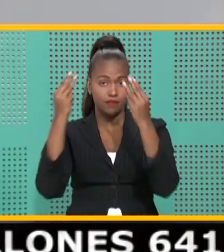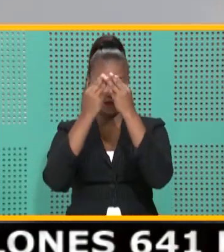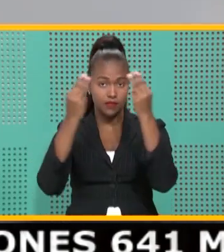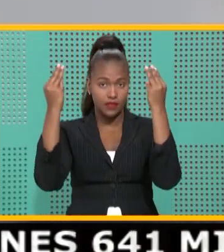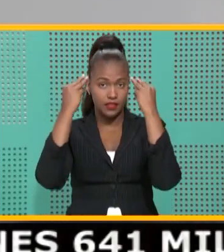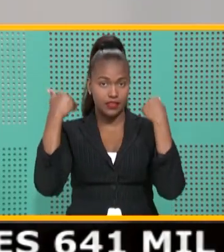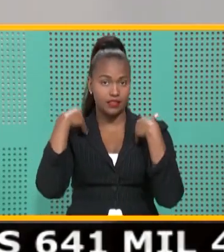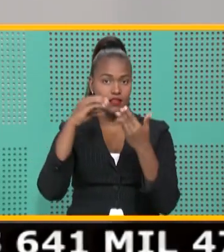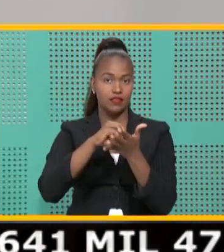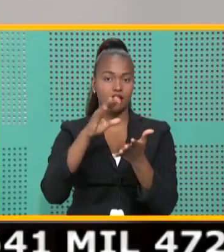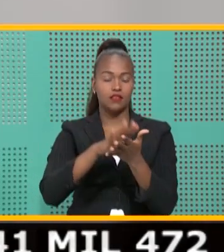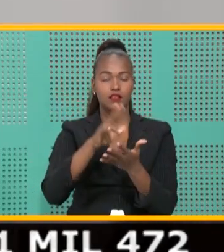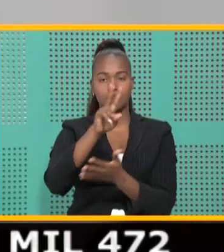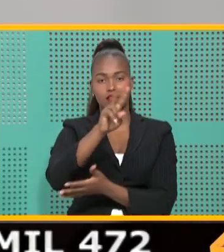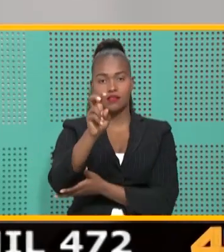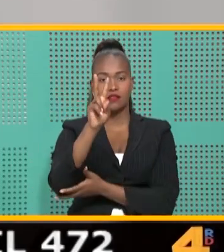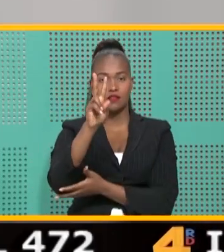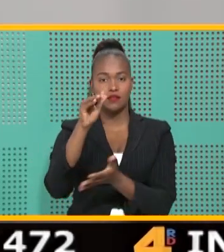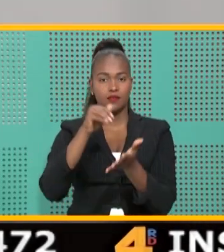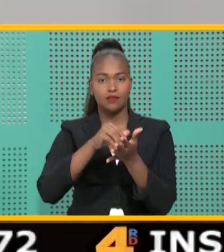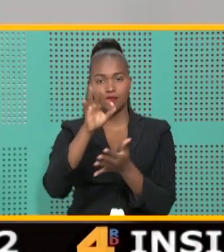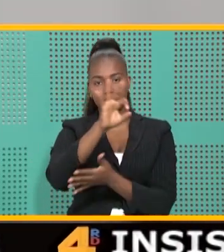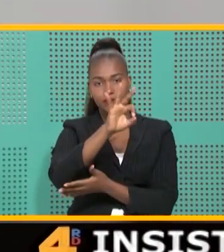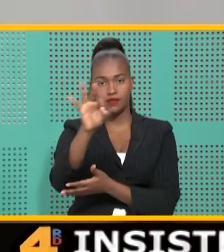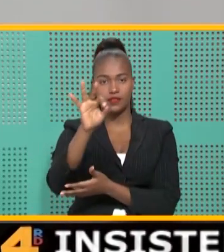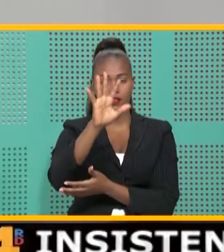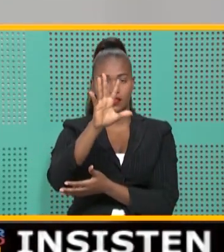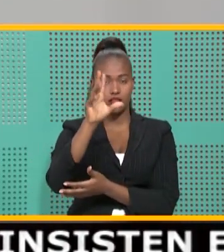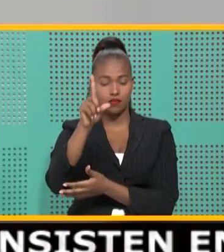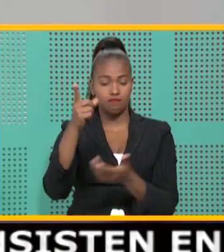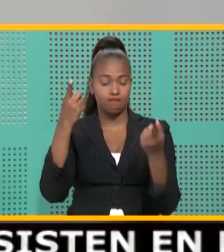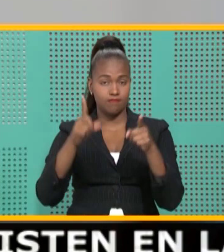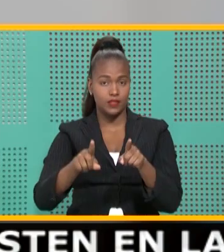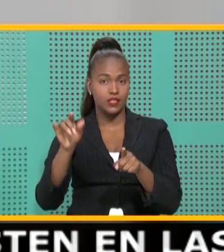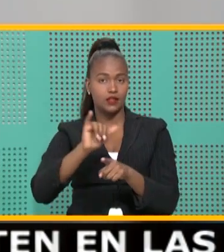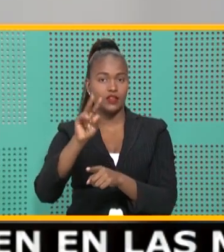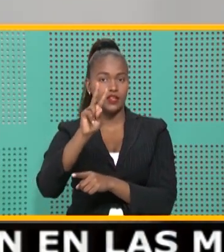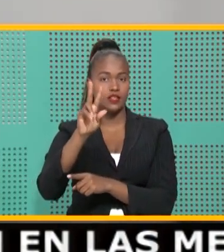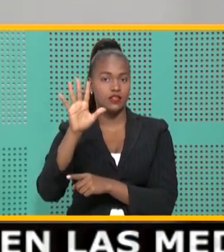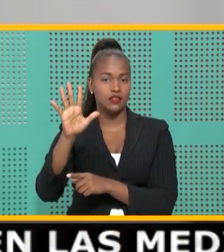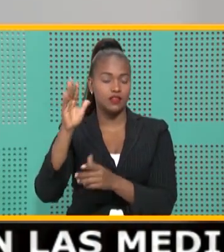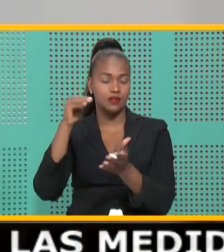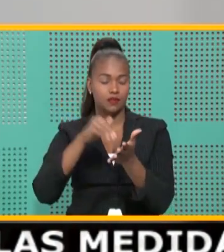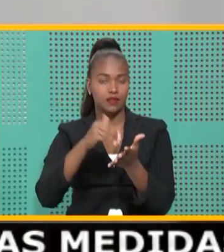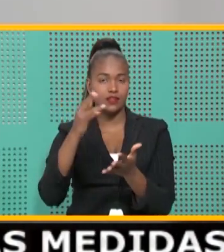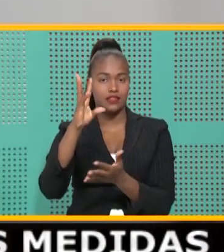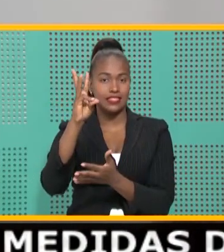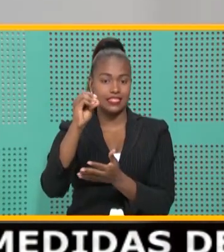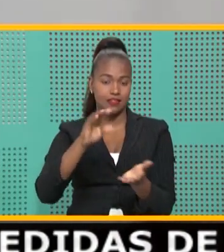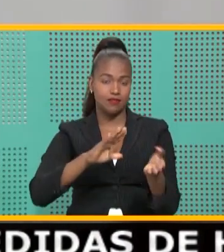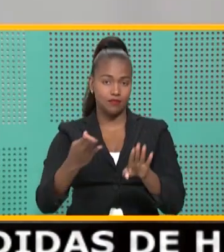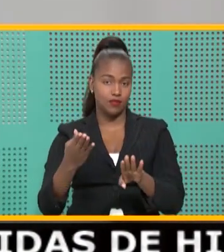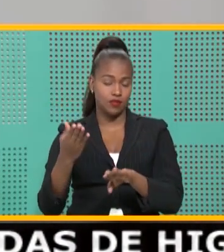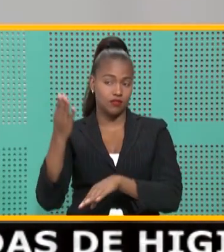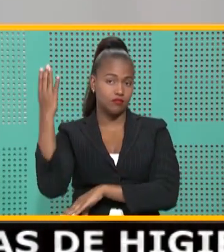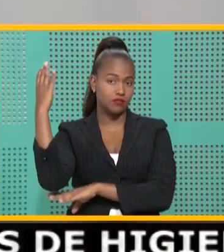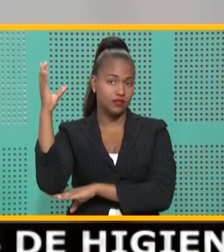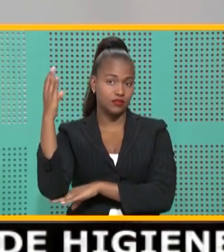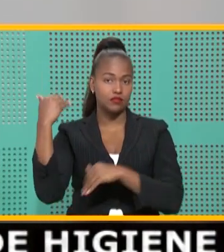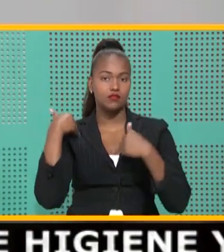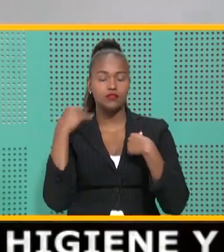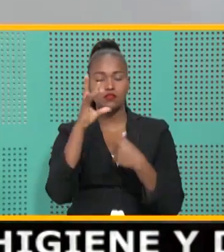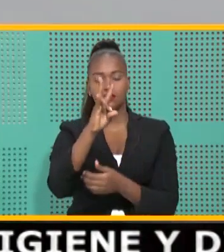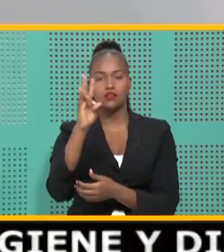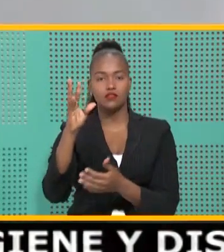que registra 202.951 casos y 25.060 decesos. Colombia tiene